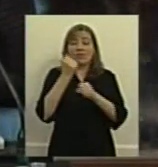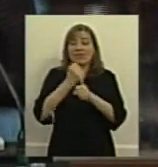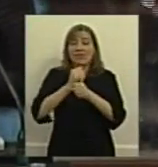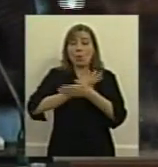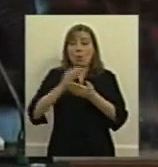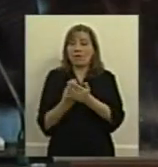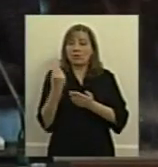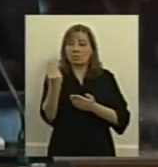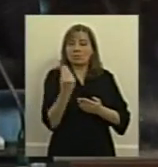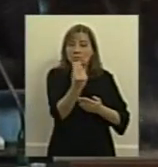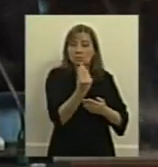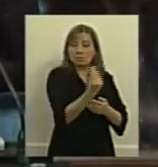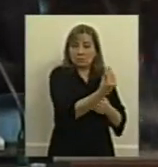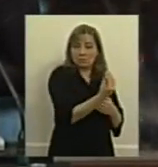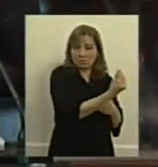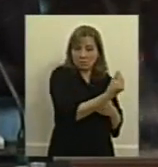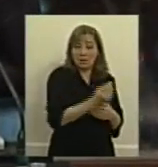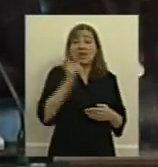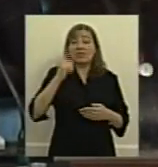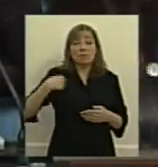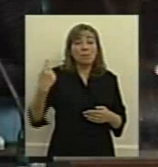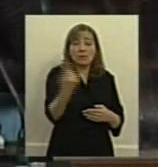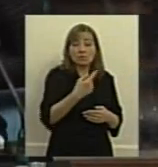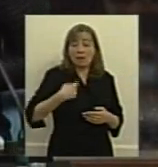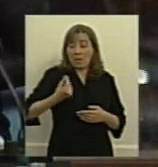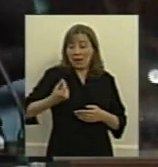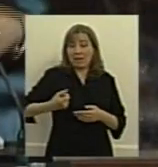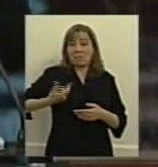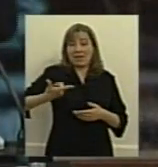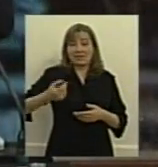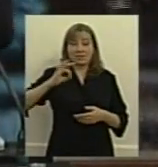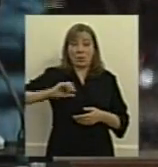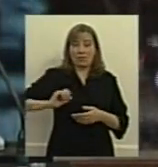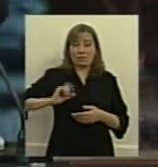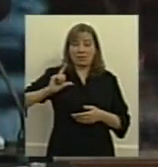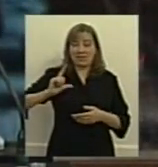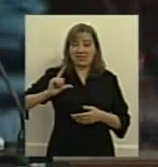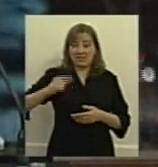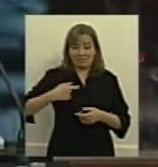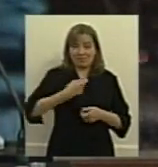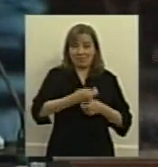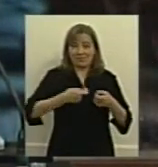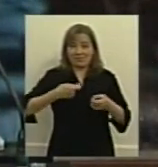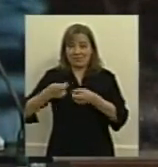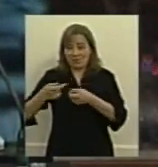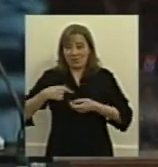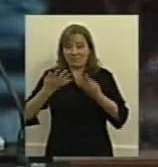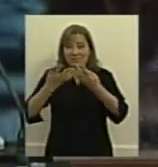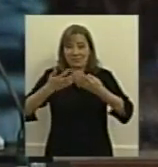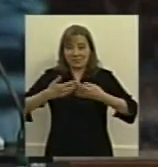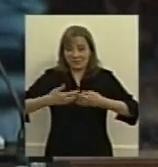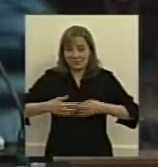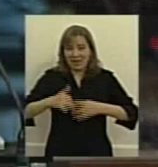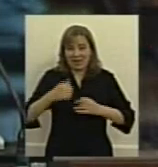trabajos y el mayor poder adquisitivo de los salarios esto hace a una cuestión sistémica del